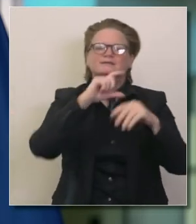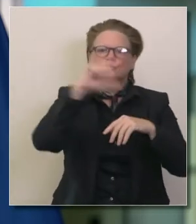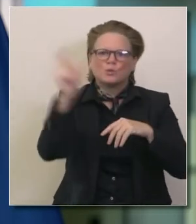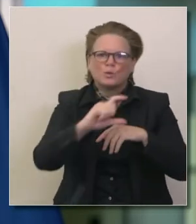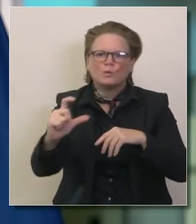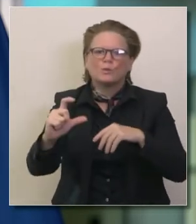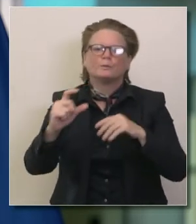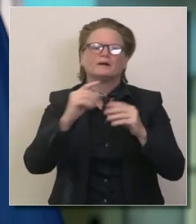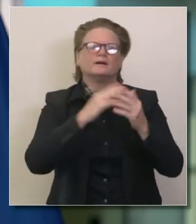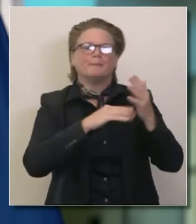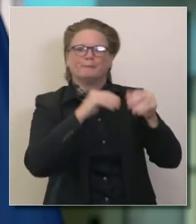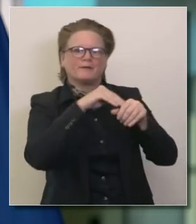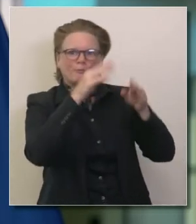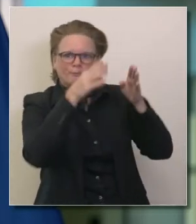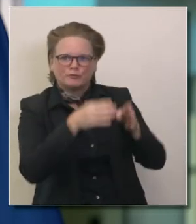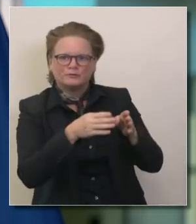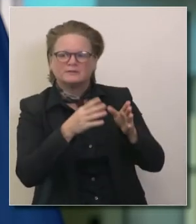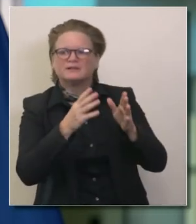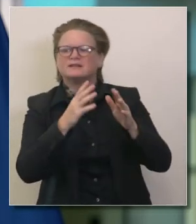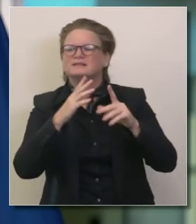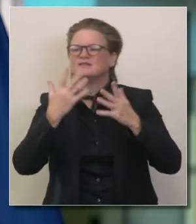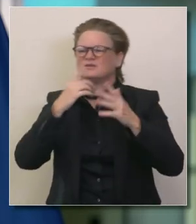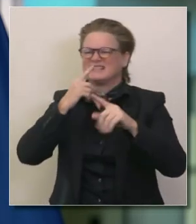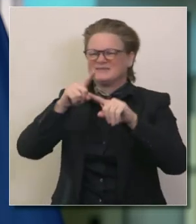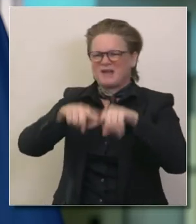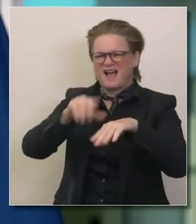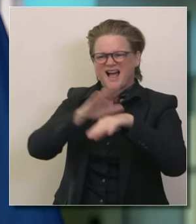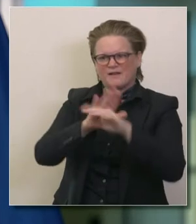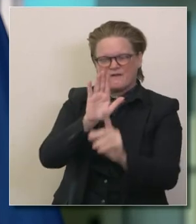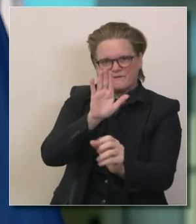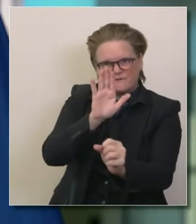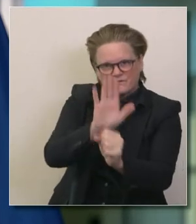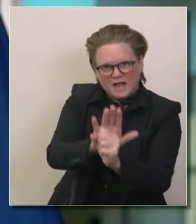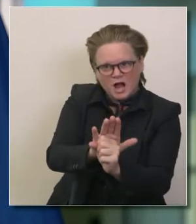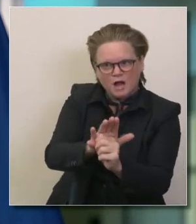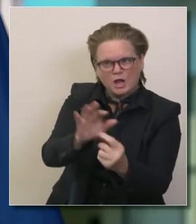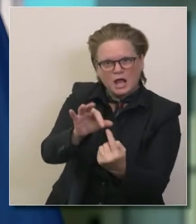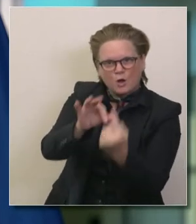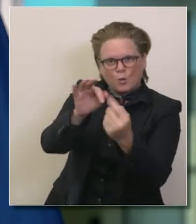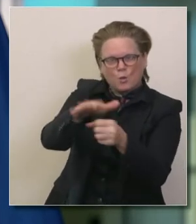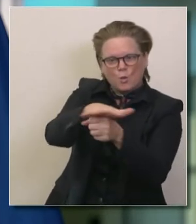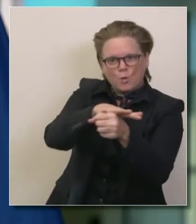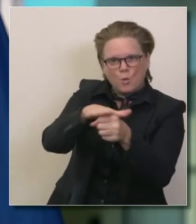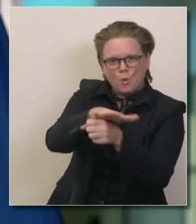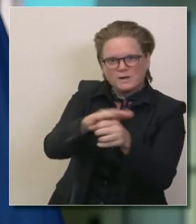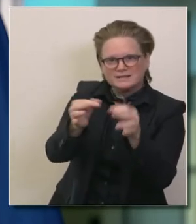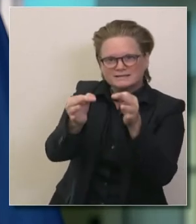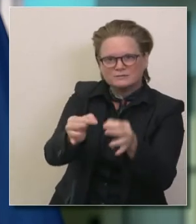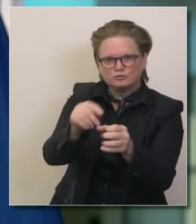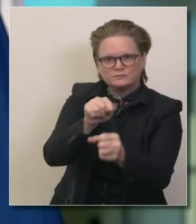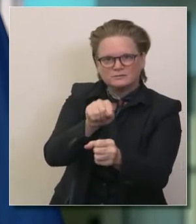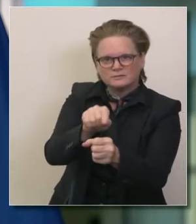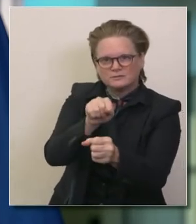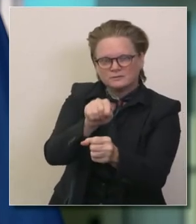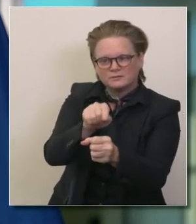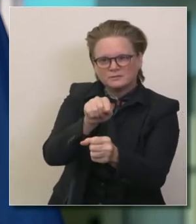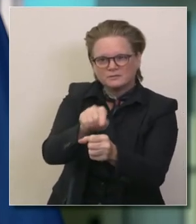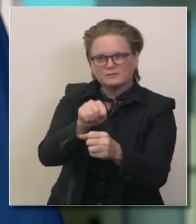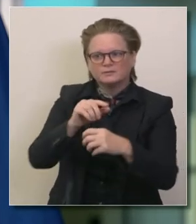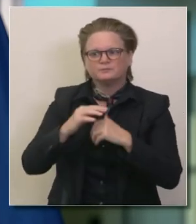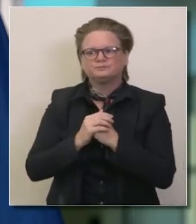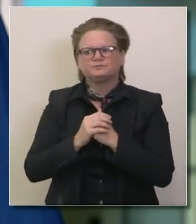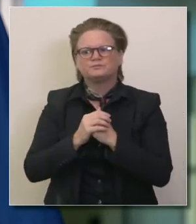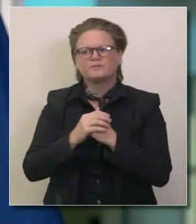algunas a distancia algunas con renuncias algunas que estaban llevando a cabo educación en persona esto fue algunas semanas